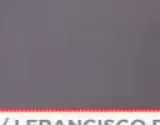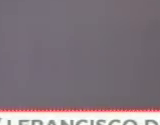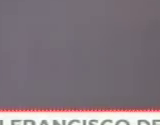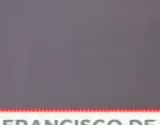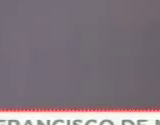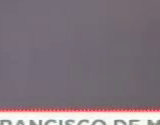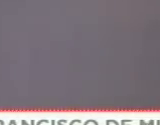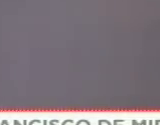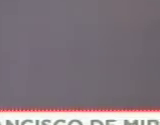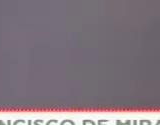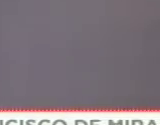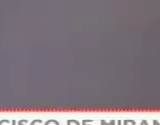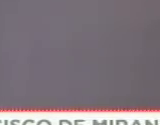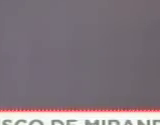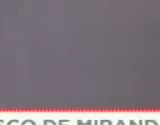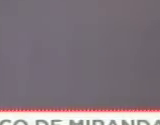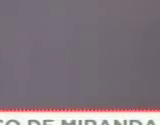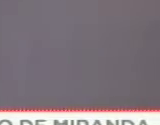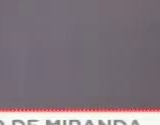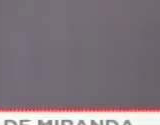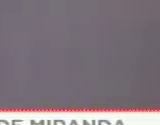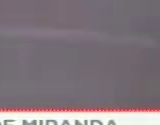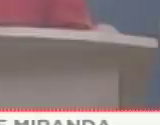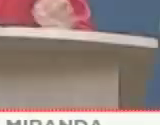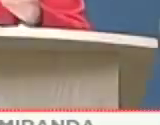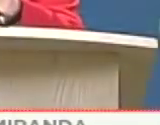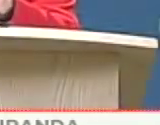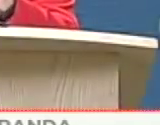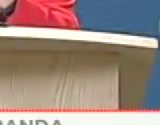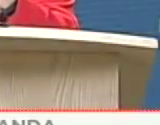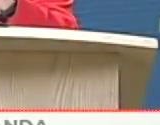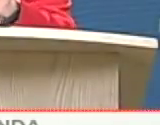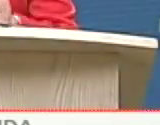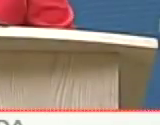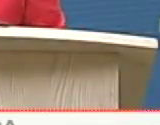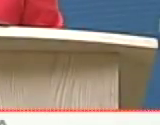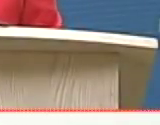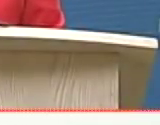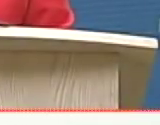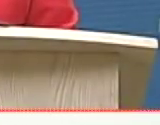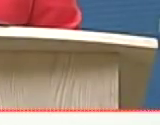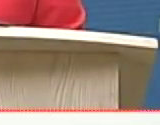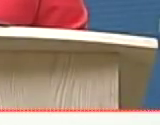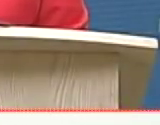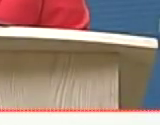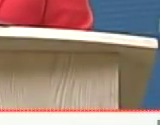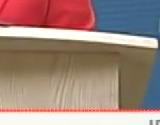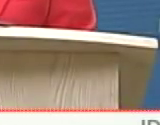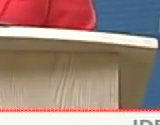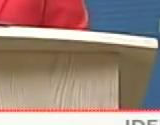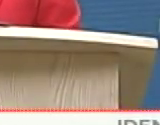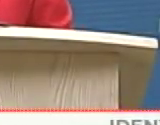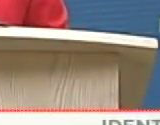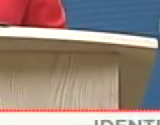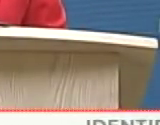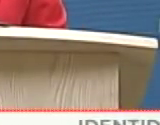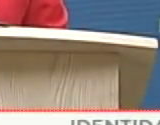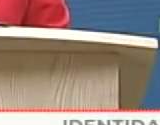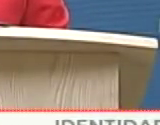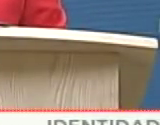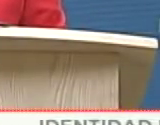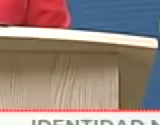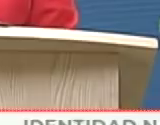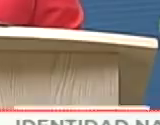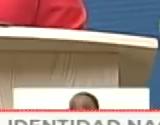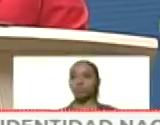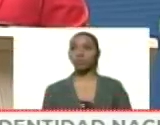doctora Delcy Rodríguez, se dirige al país. Escuchemos. Muy buenas tardes para toda Venezuela. Queríamos informar que